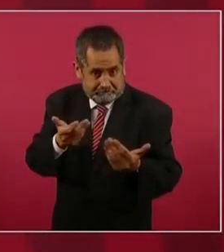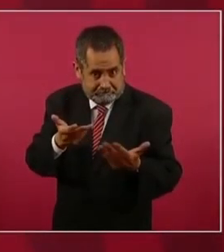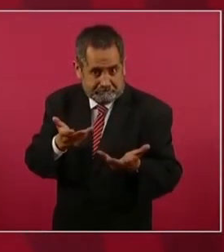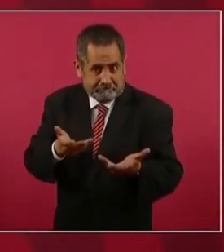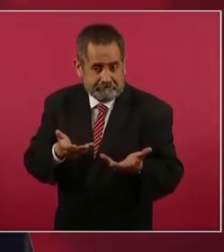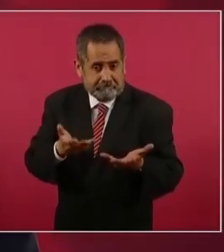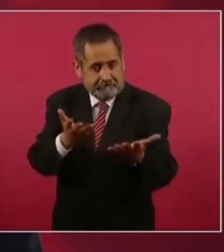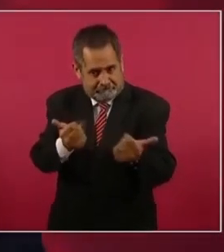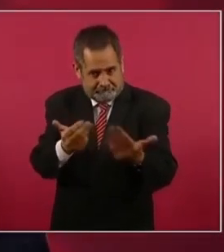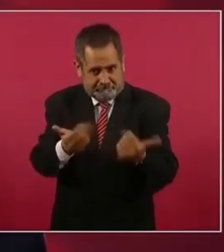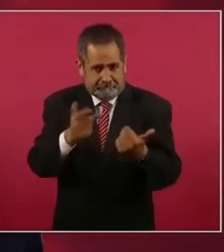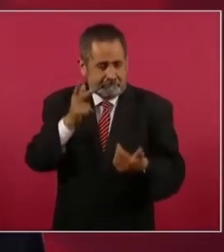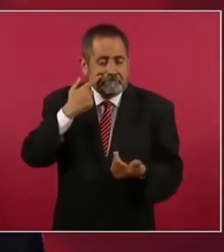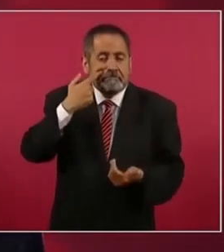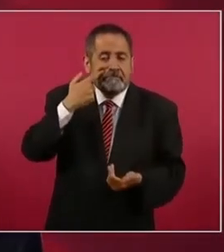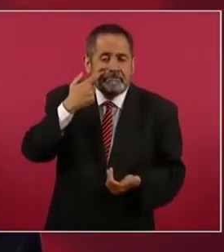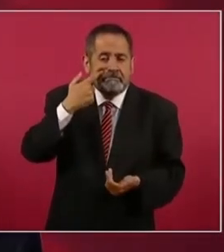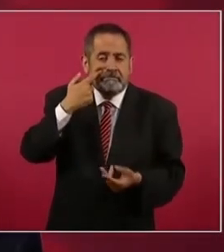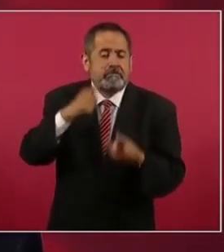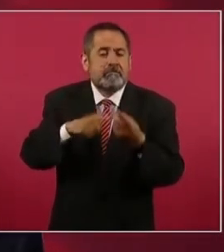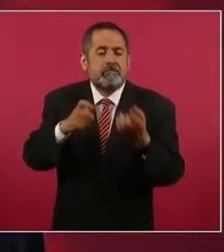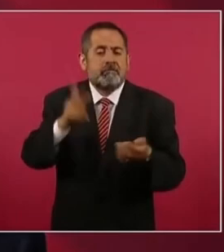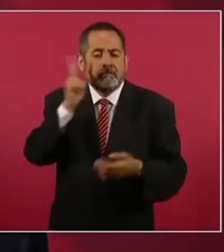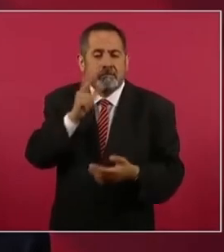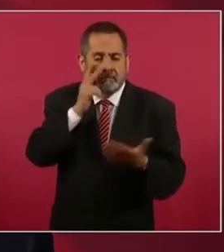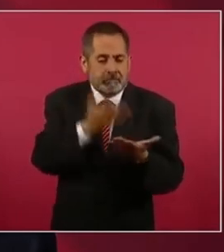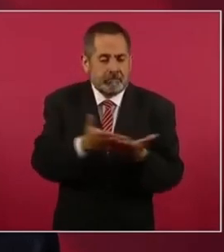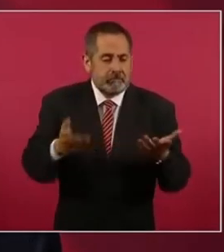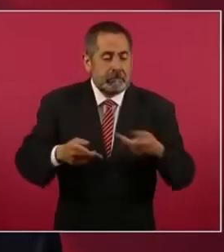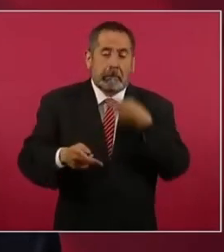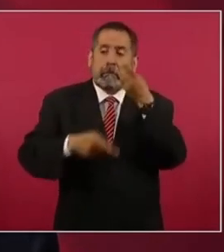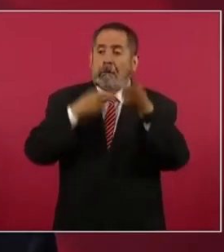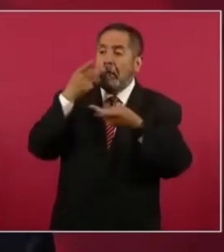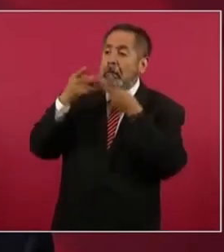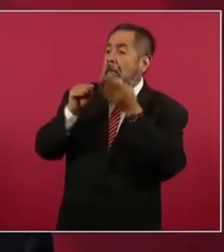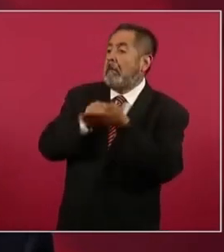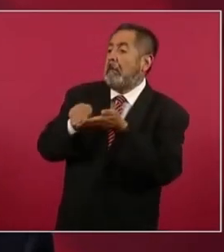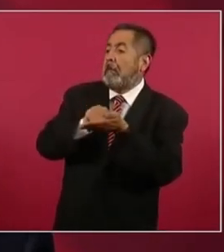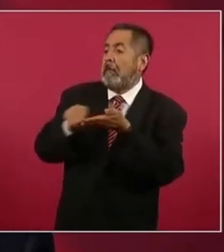que las presenten que dejen de calumniar